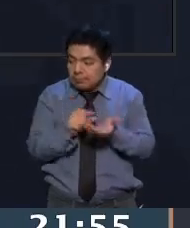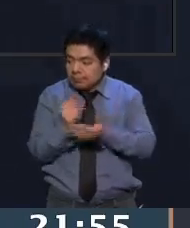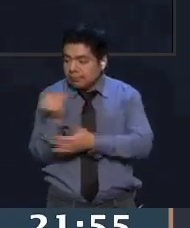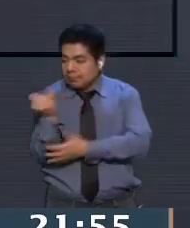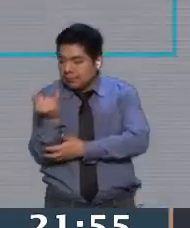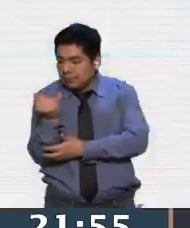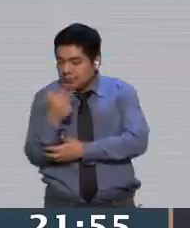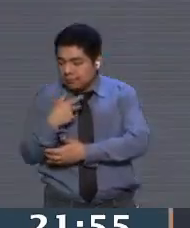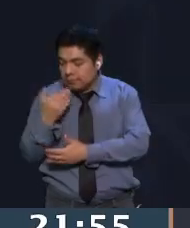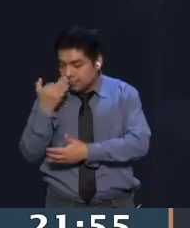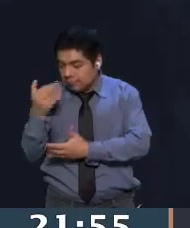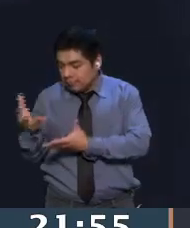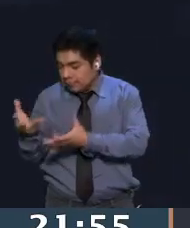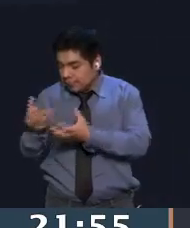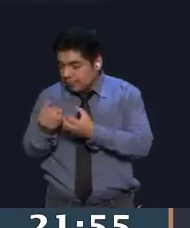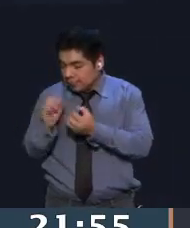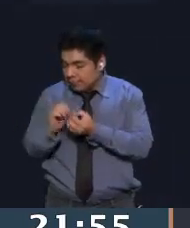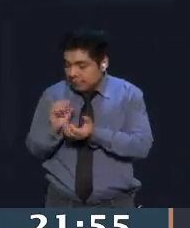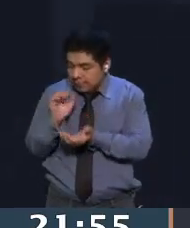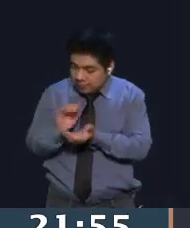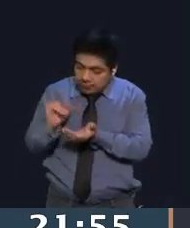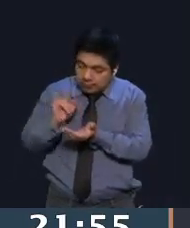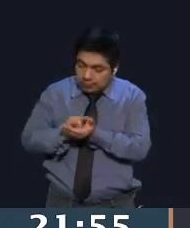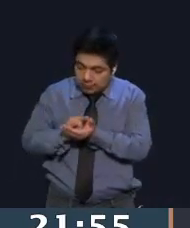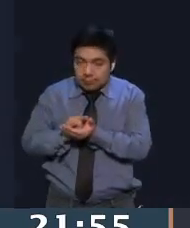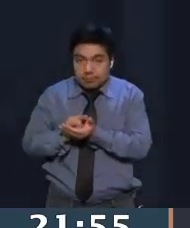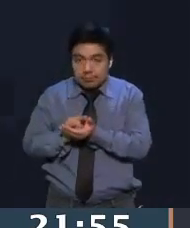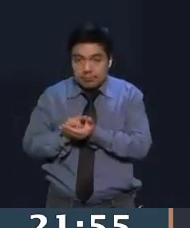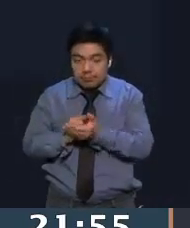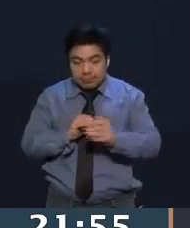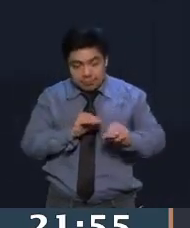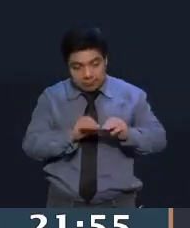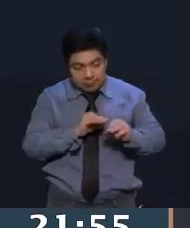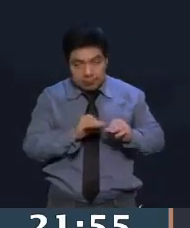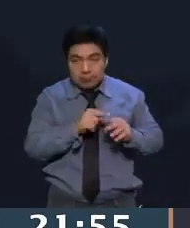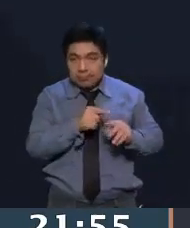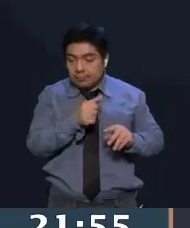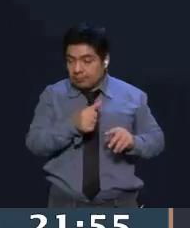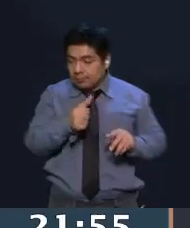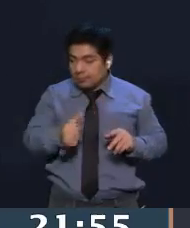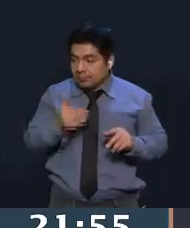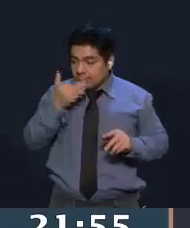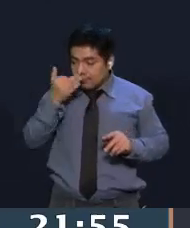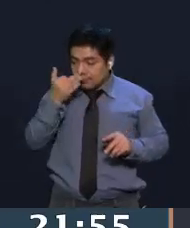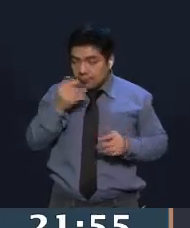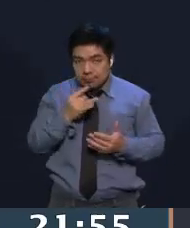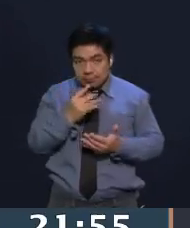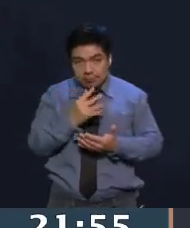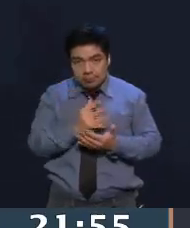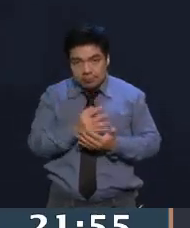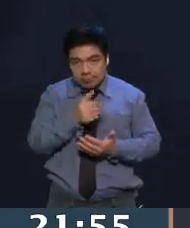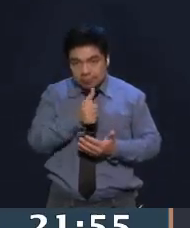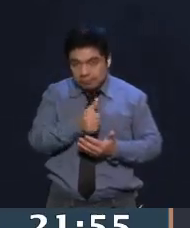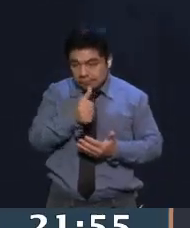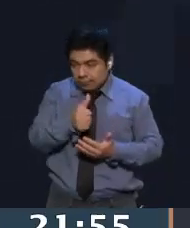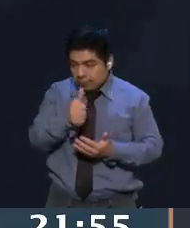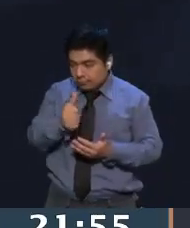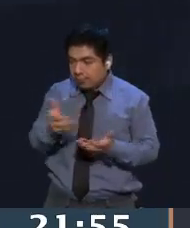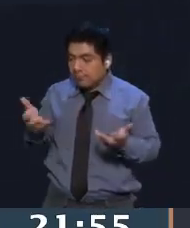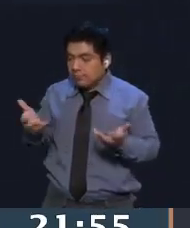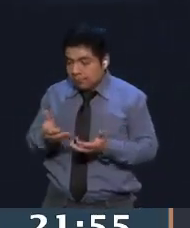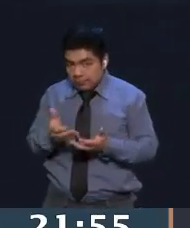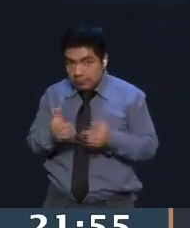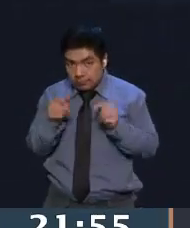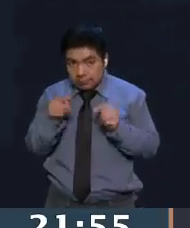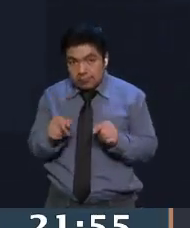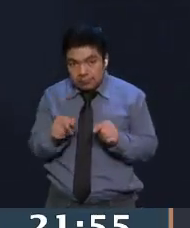las flores que recolectamos, secamos y encapsulamos. El trabajo es manual, cada flor es única y cada pieza que ellas elaboran, por lo